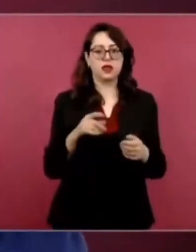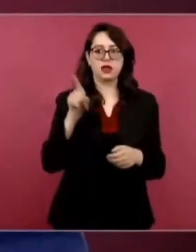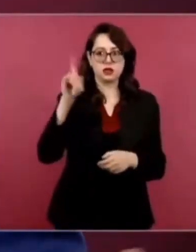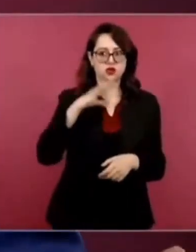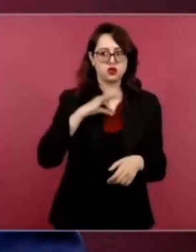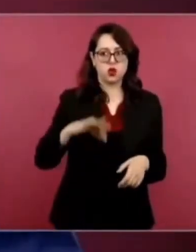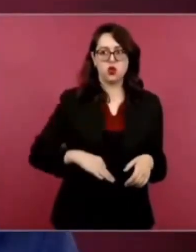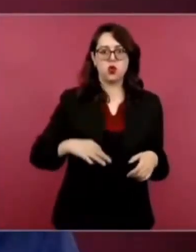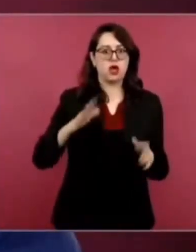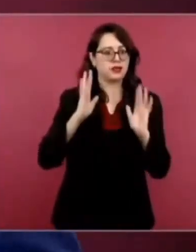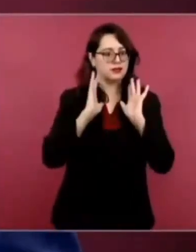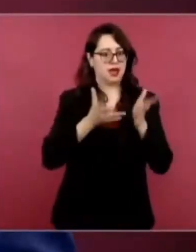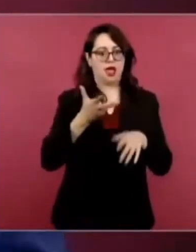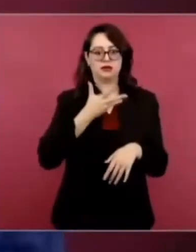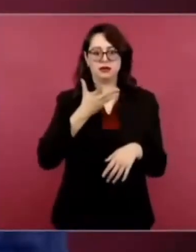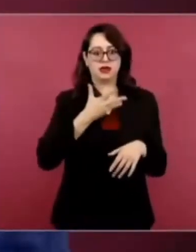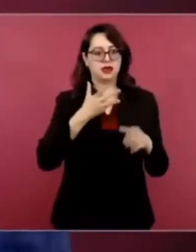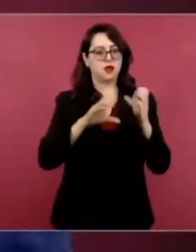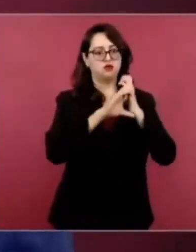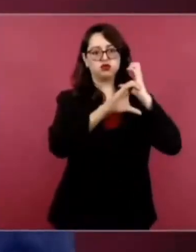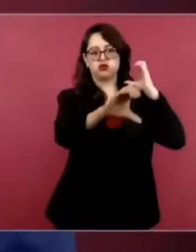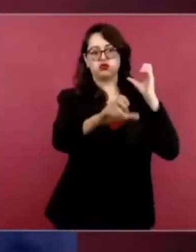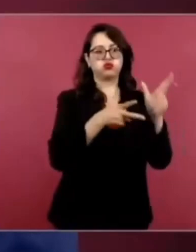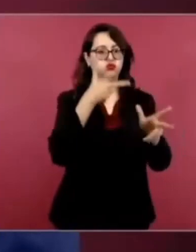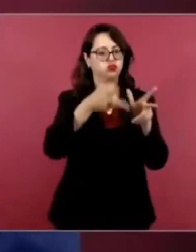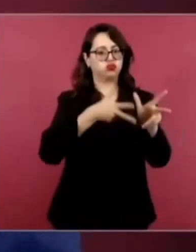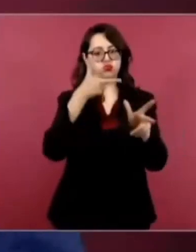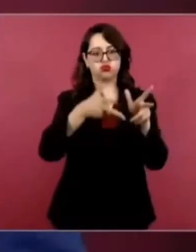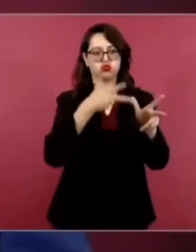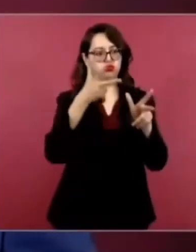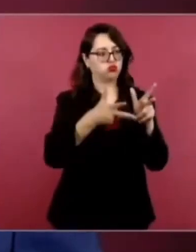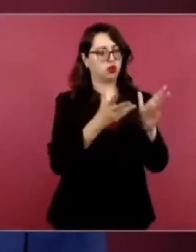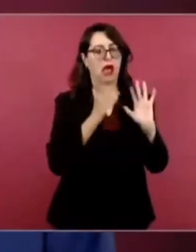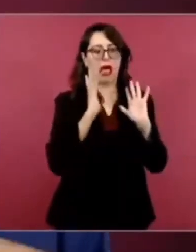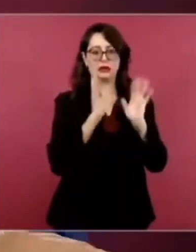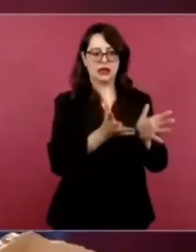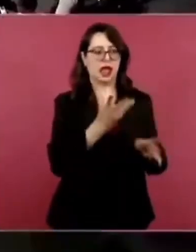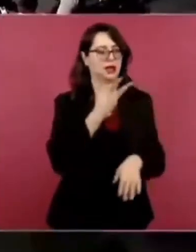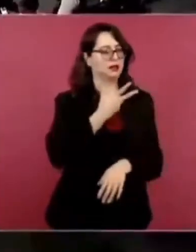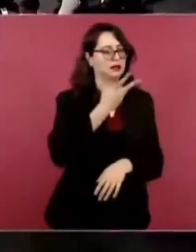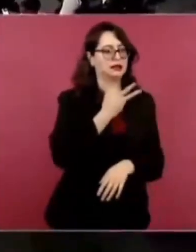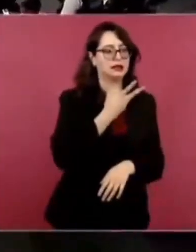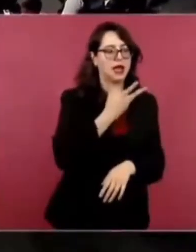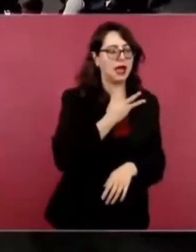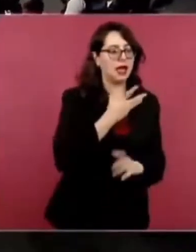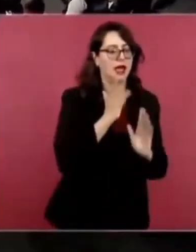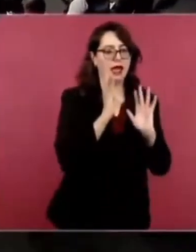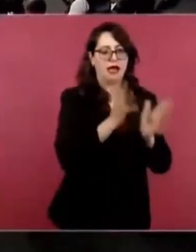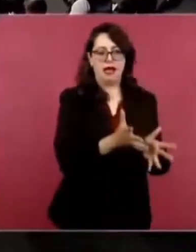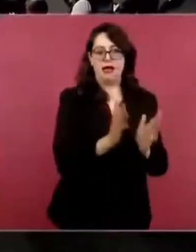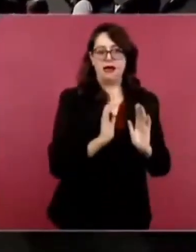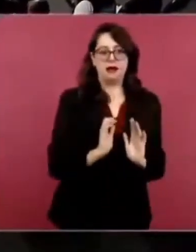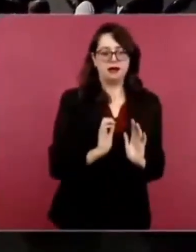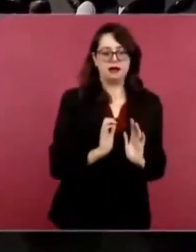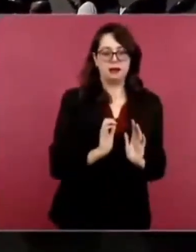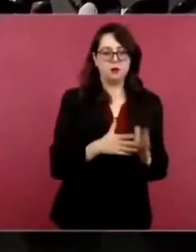de primera. Y se tienen también los trenes, porque aquí no hemos hablado,